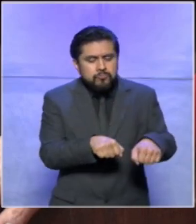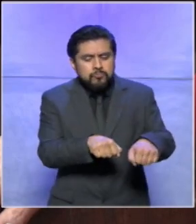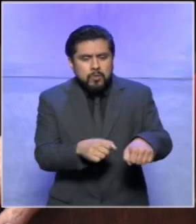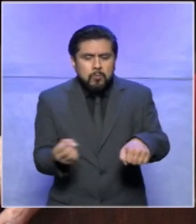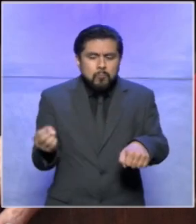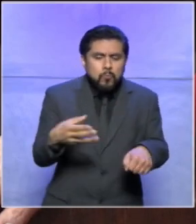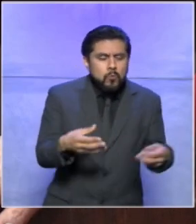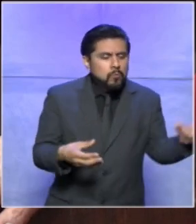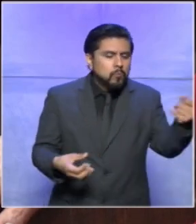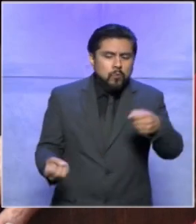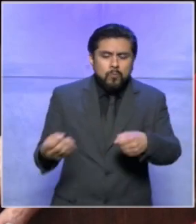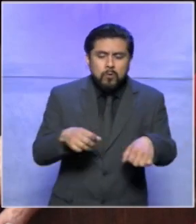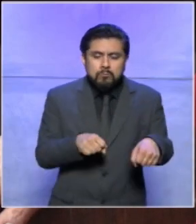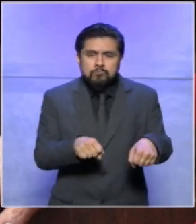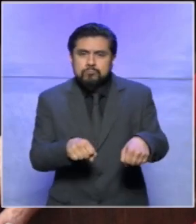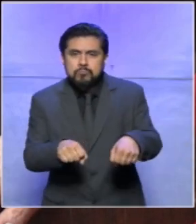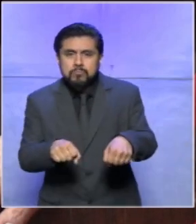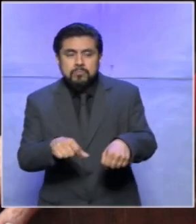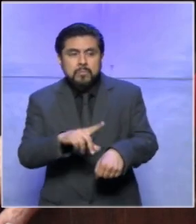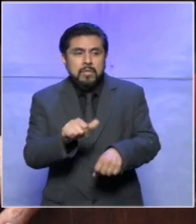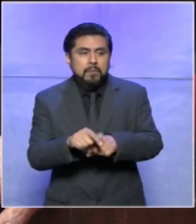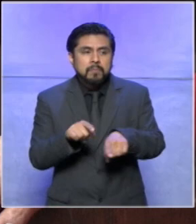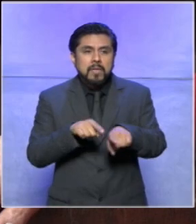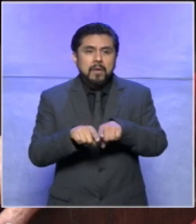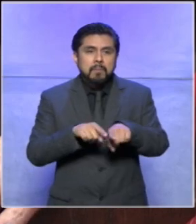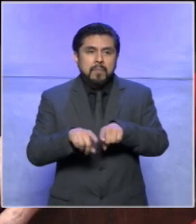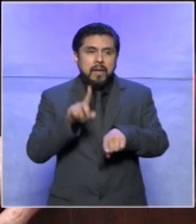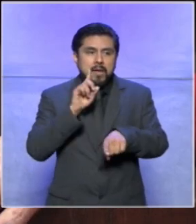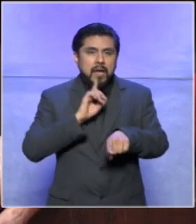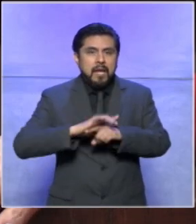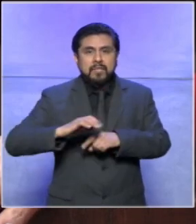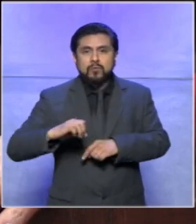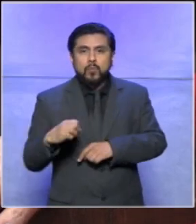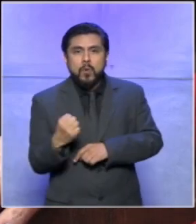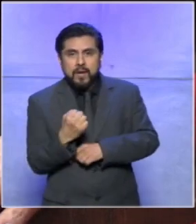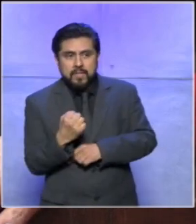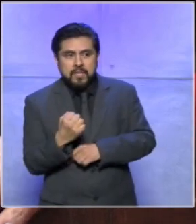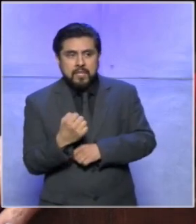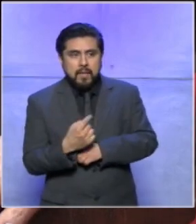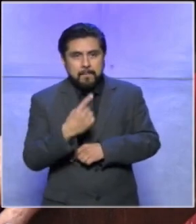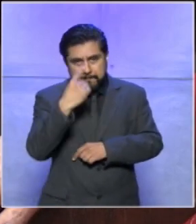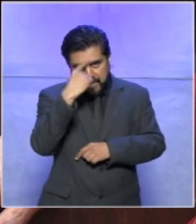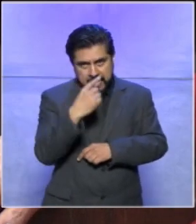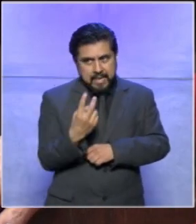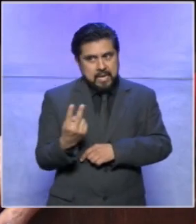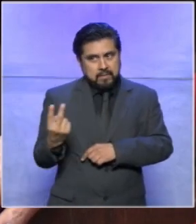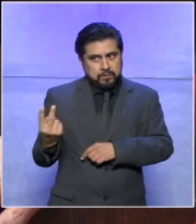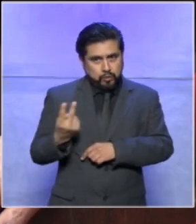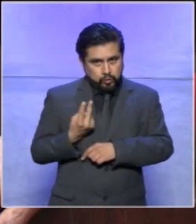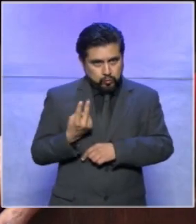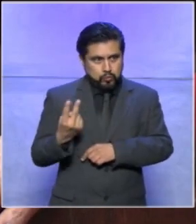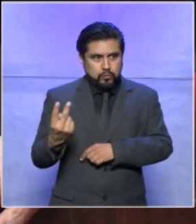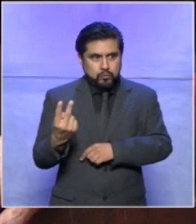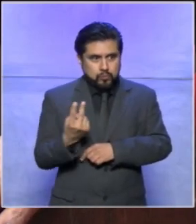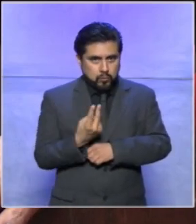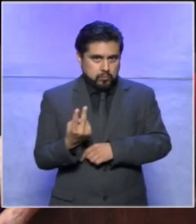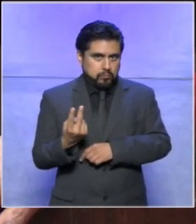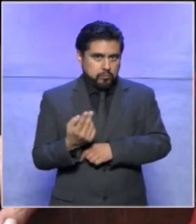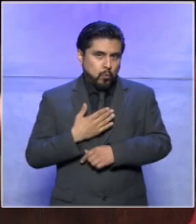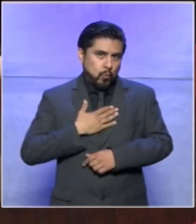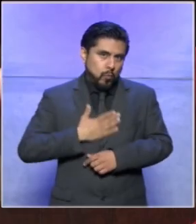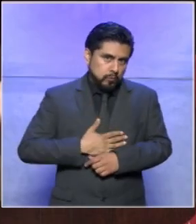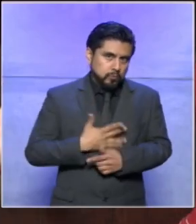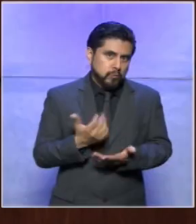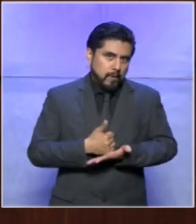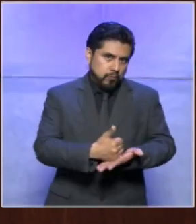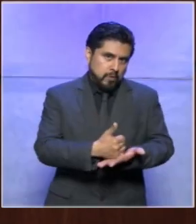cuando regresemos a casa mi hermana las guarda para que las dos pues sea justo